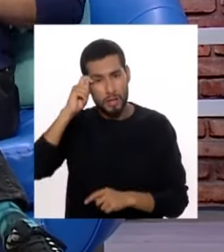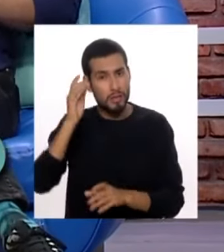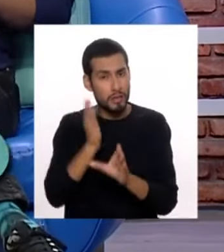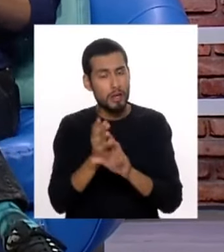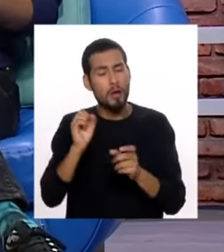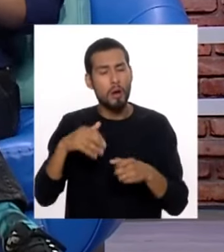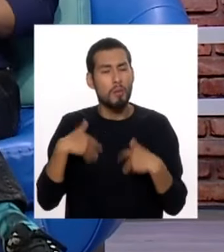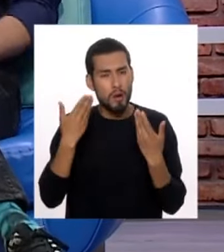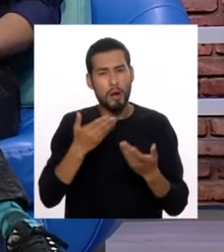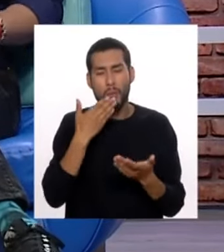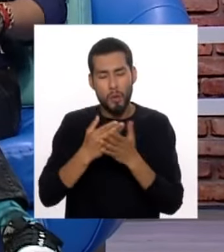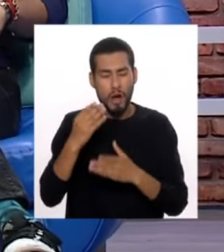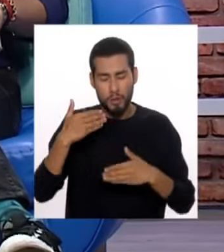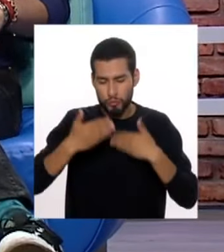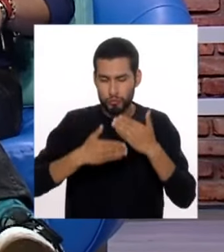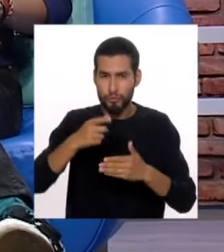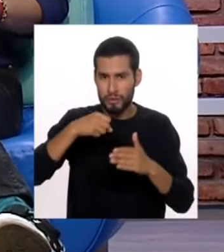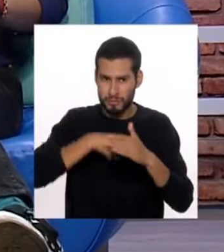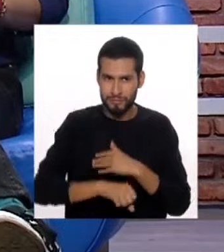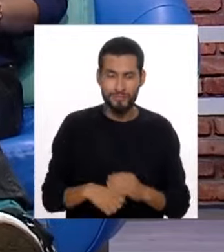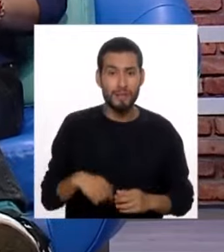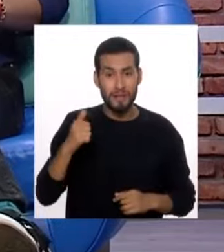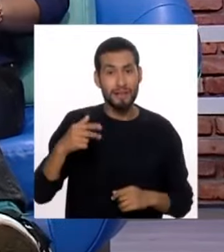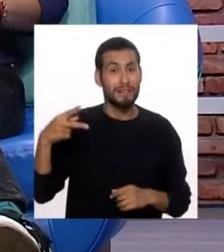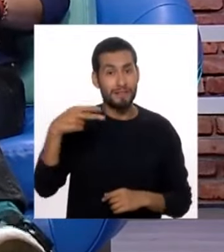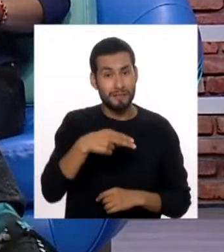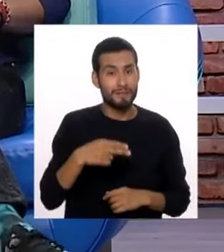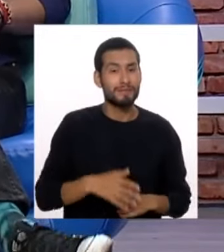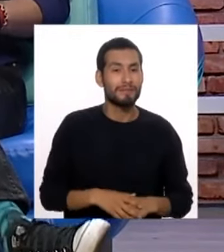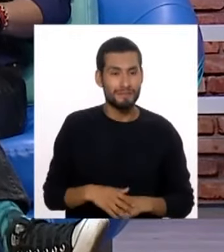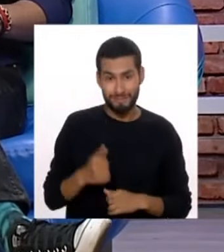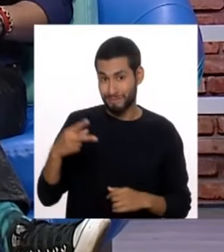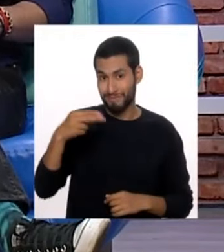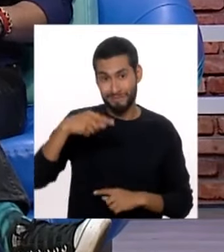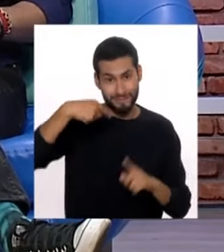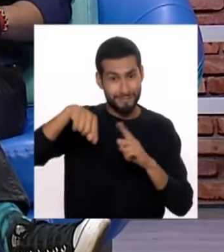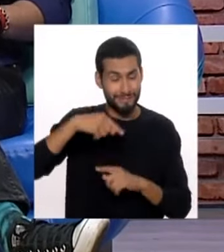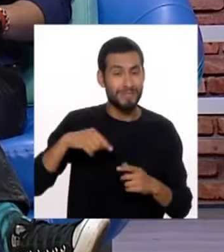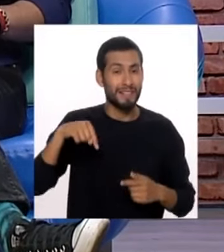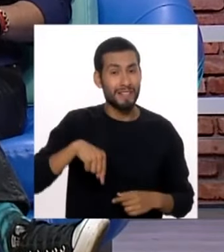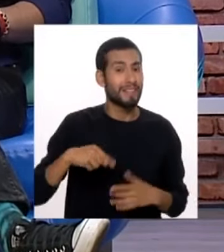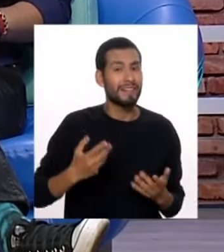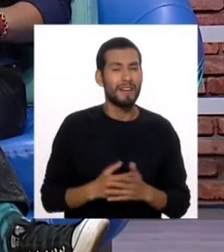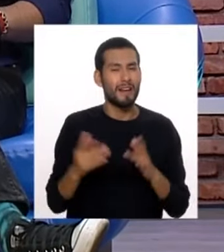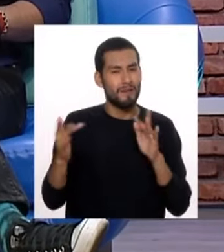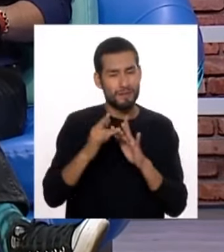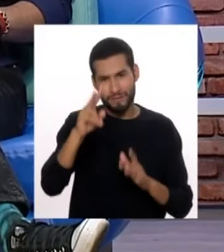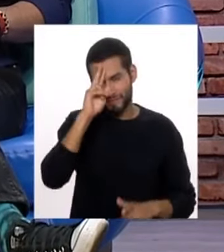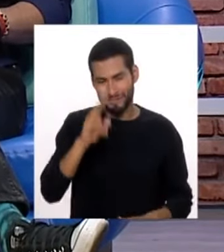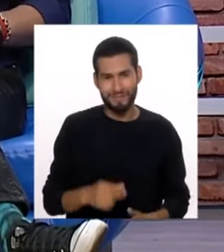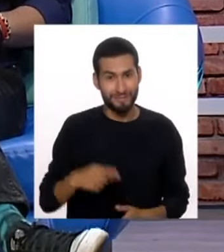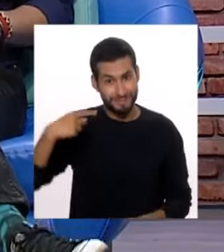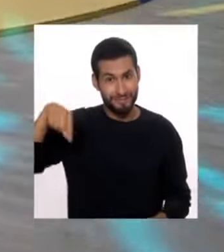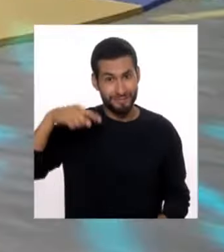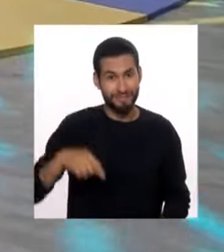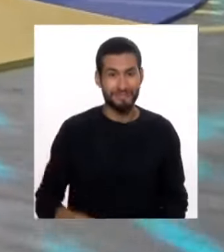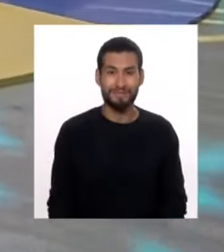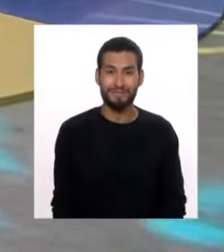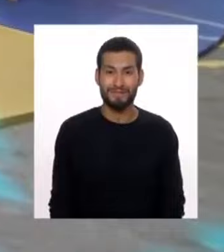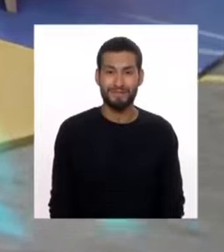puedas tener una buena crianza con tus hijos. Nos vamos a la pausa, mi querida Fátima. vamos a la pausa. Regresamos con más aquí en Conecta Perú. Volvemos.